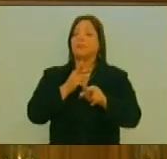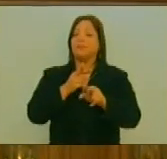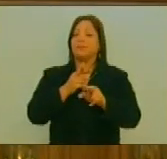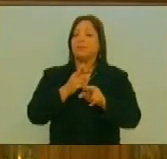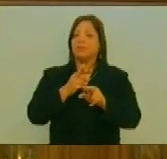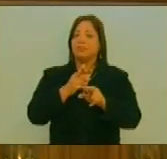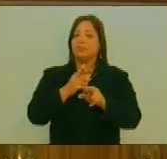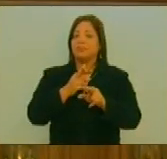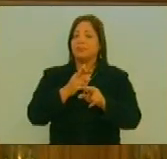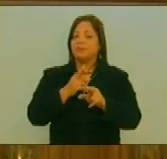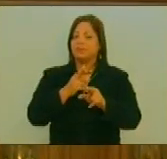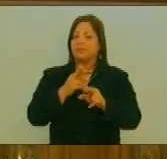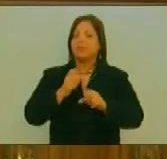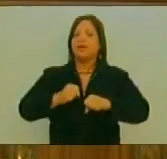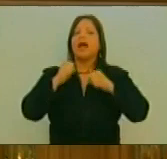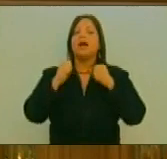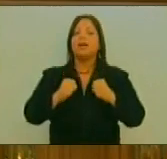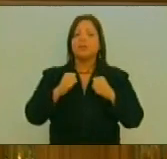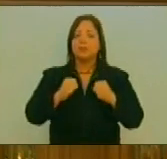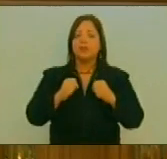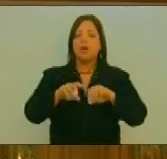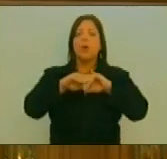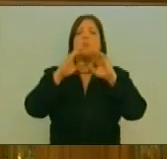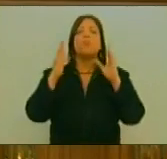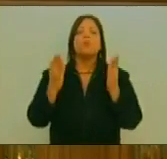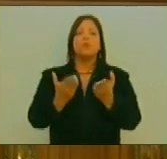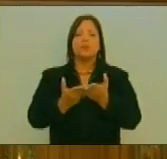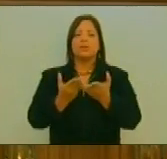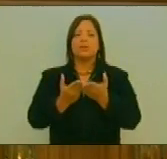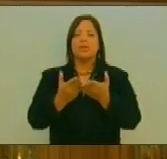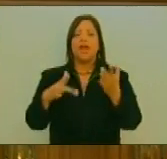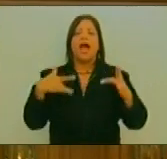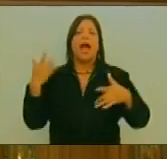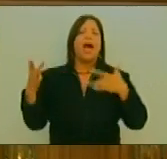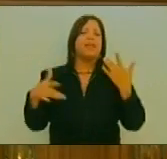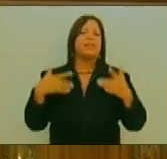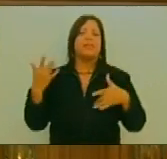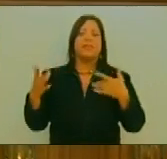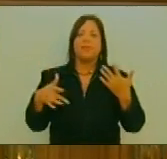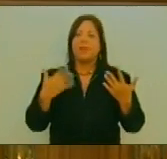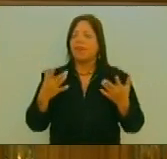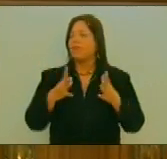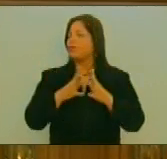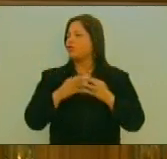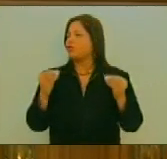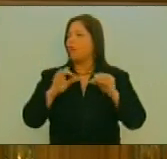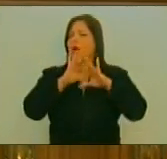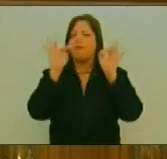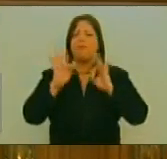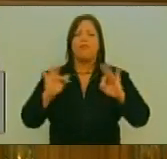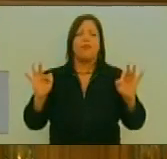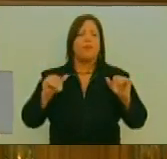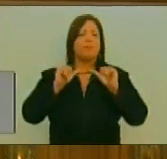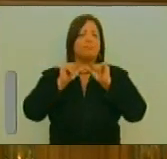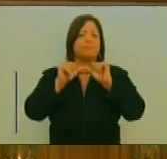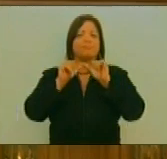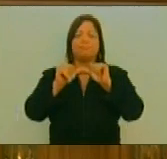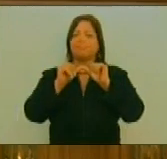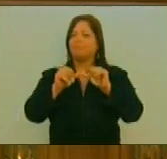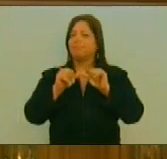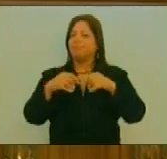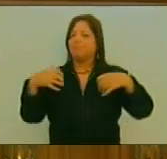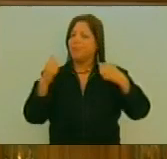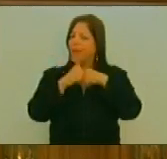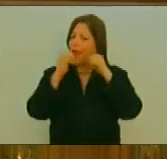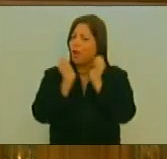Efectivamente Aseguremos Mundialmente Actividades De Todo Tipo Para Seguir Entonces En Esta